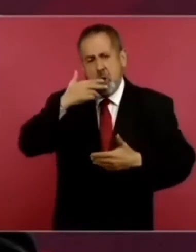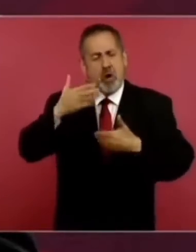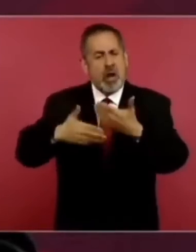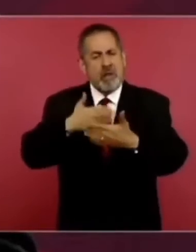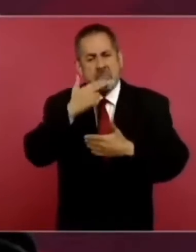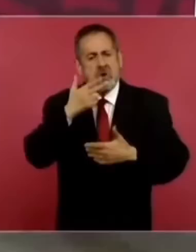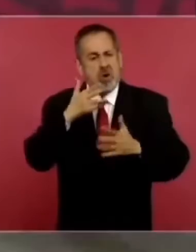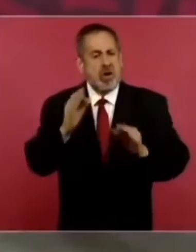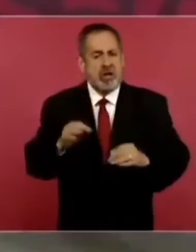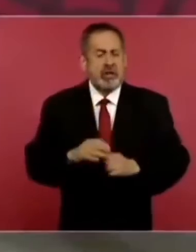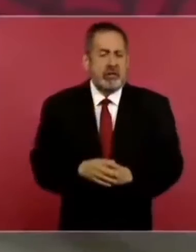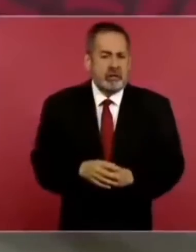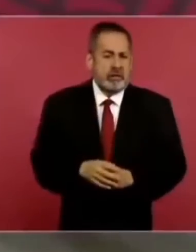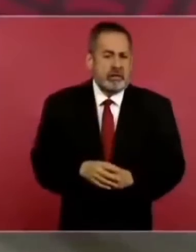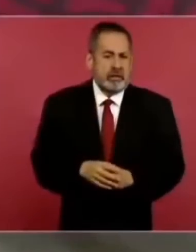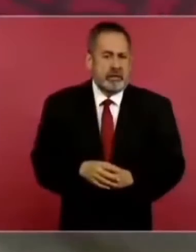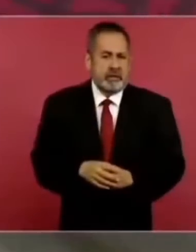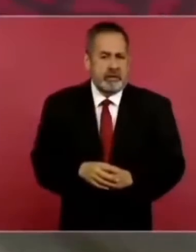No apostar